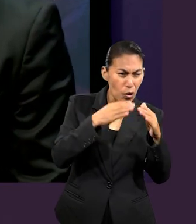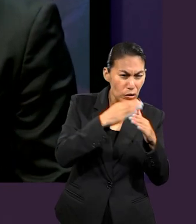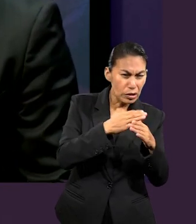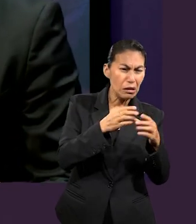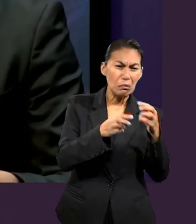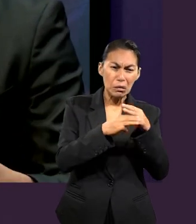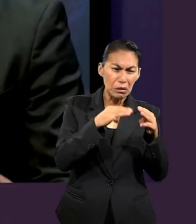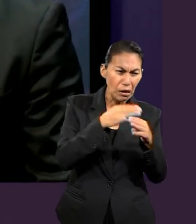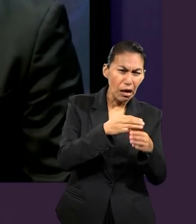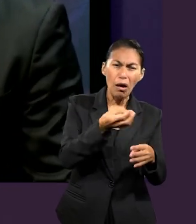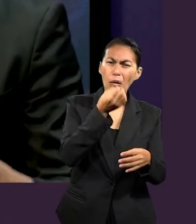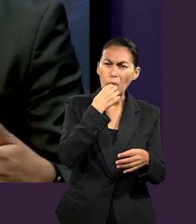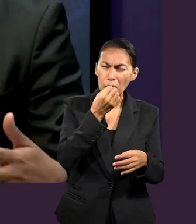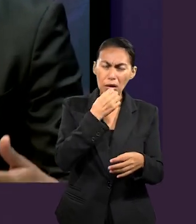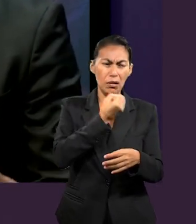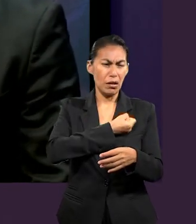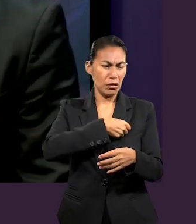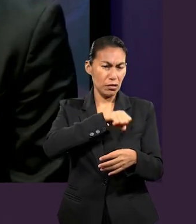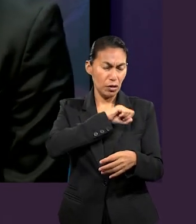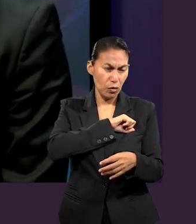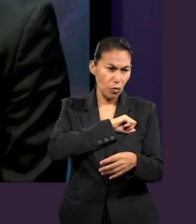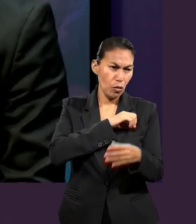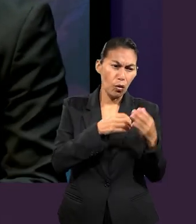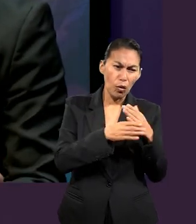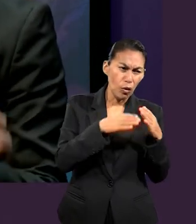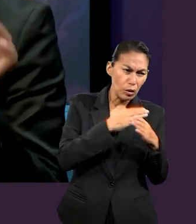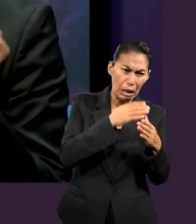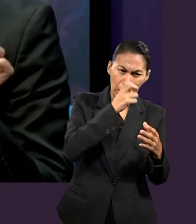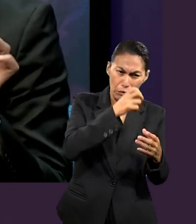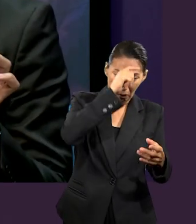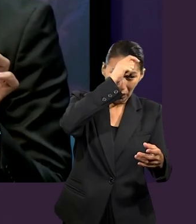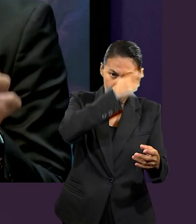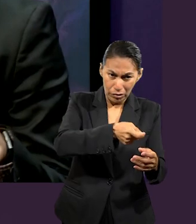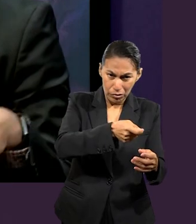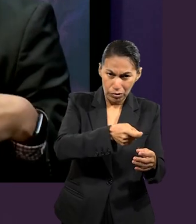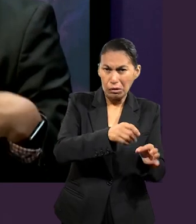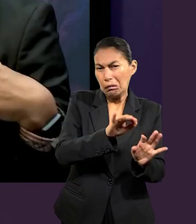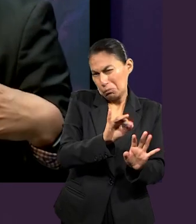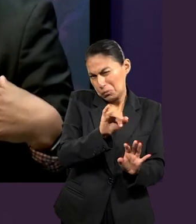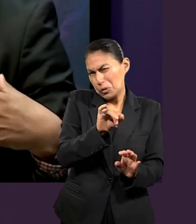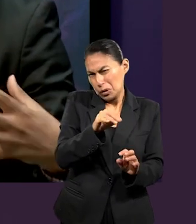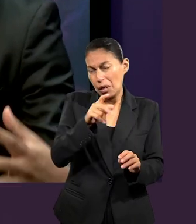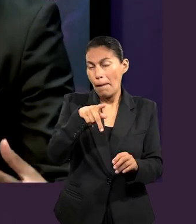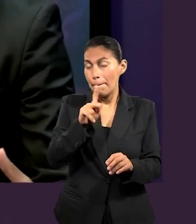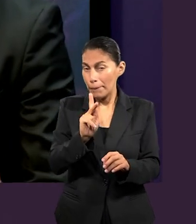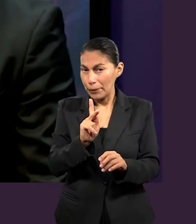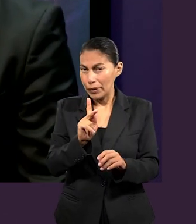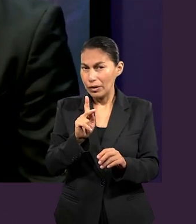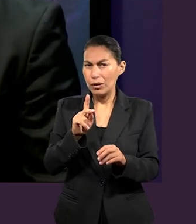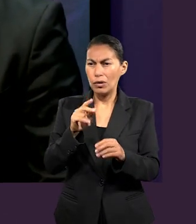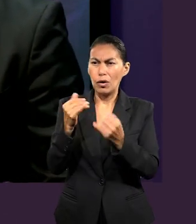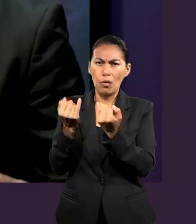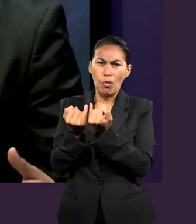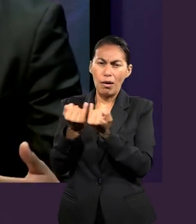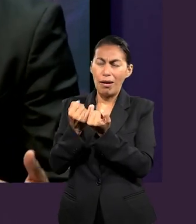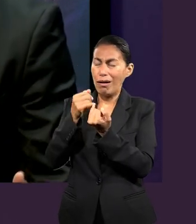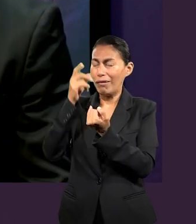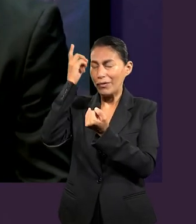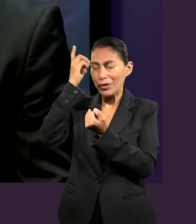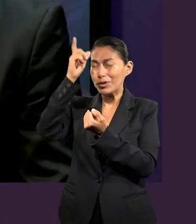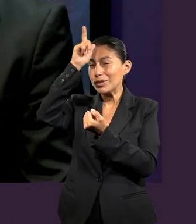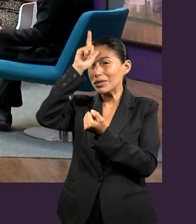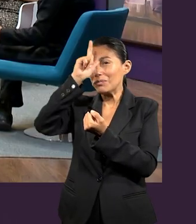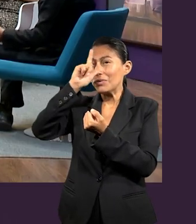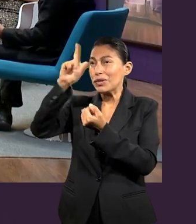materiales, ¿no? Como el alimento, la salud. Y es algo que a me gustaría agradecer también, que es por el